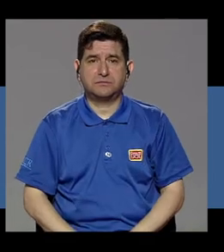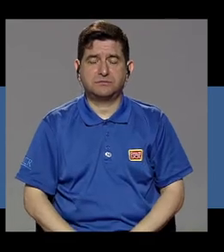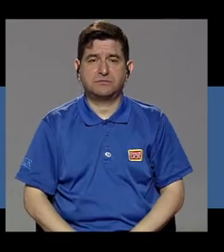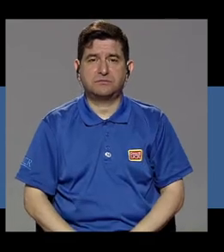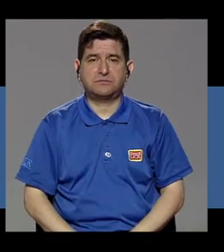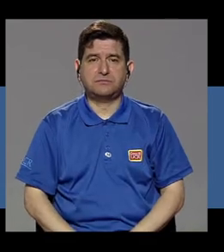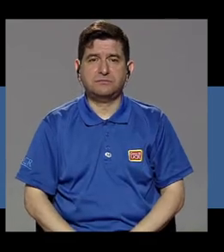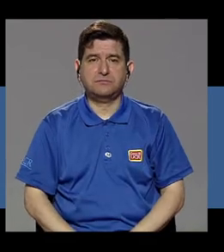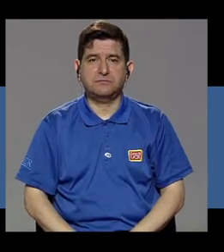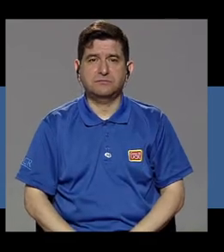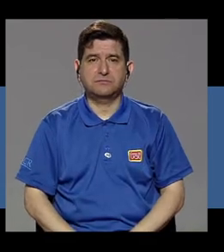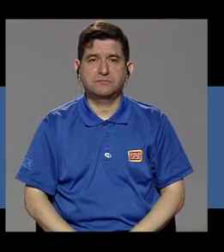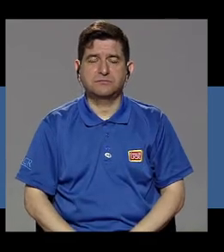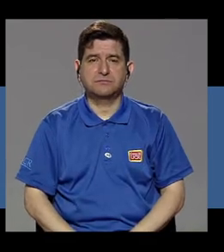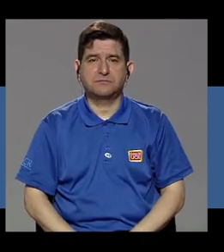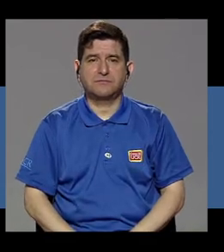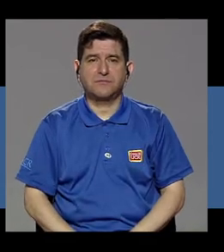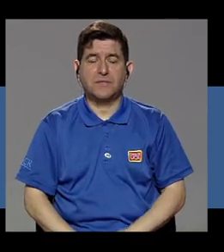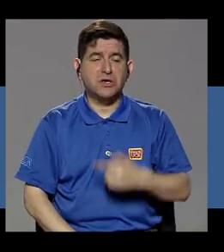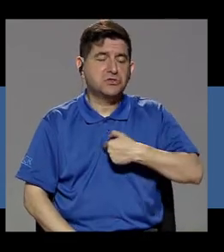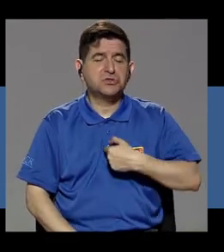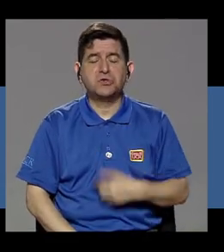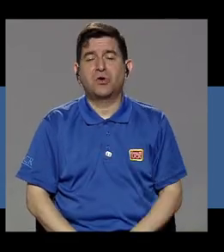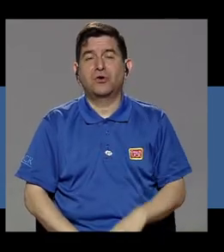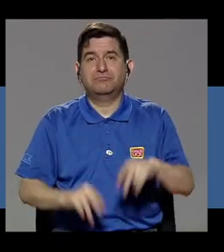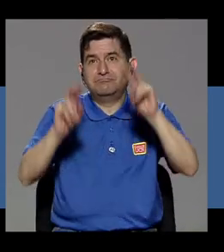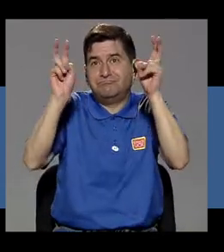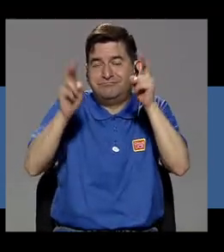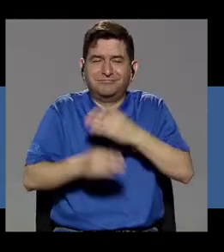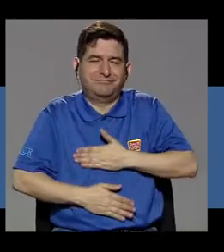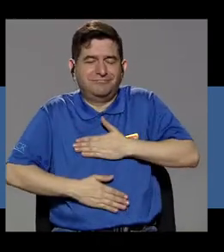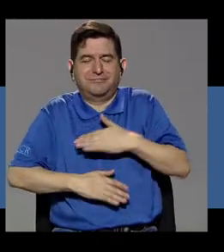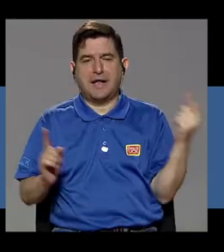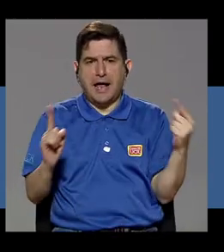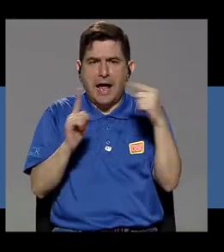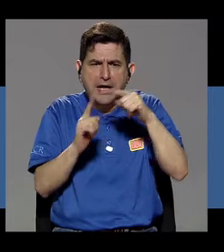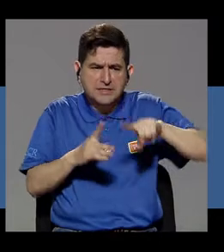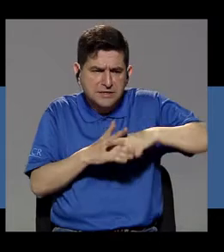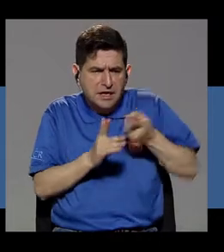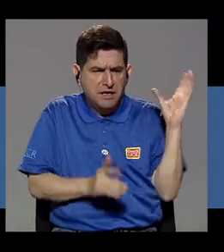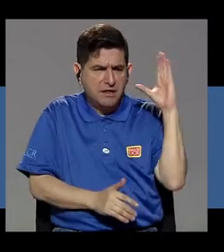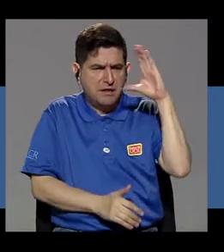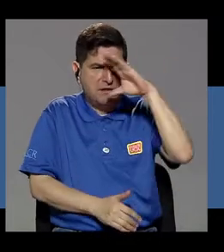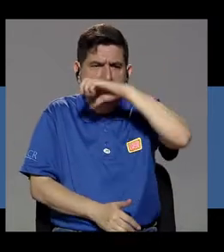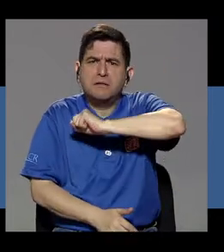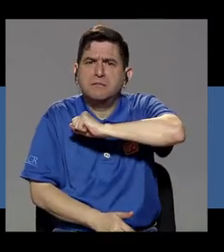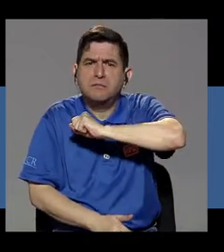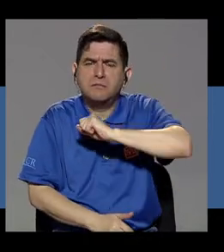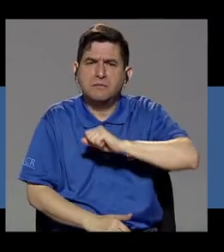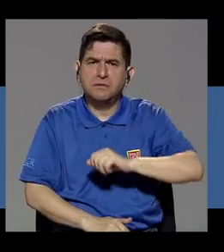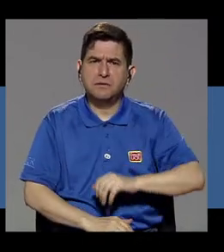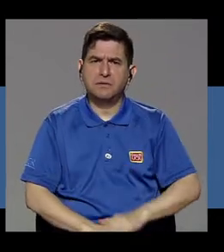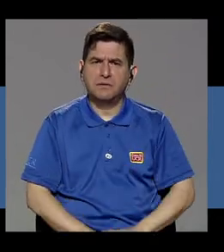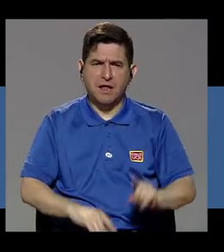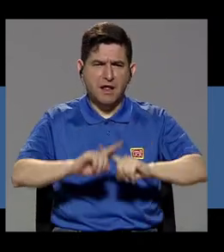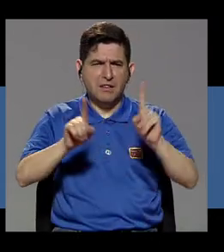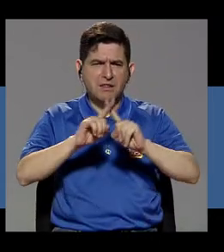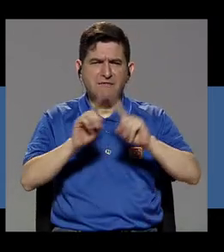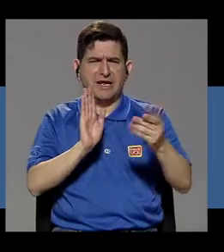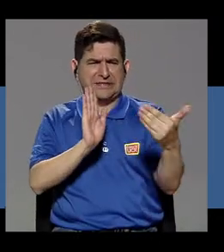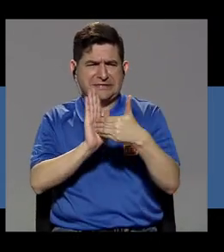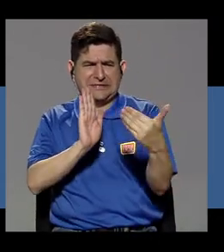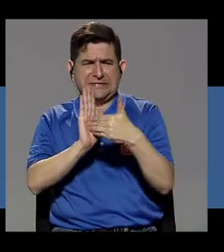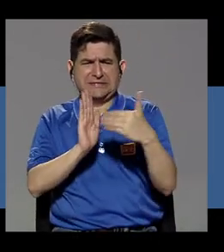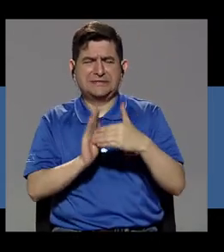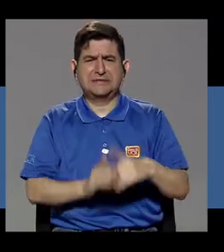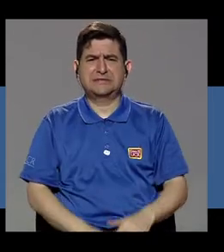entreteniéndome, según yo, hasta que empecé a notar varias